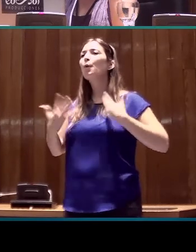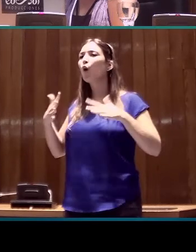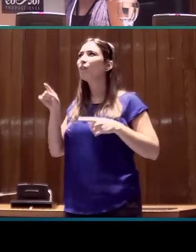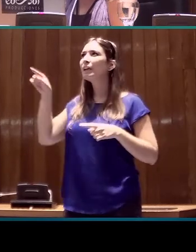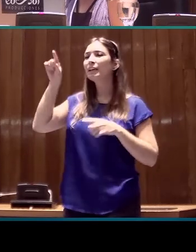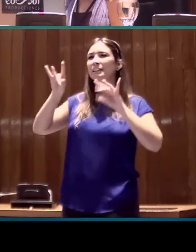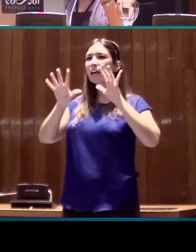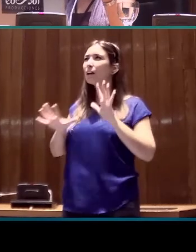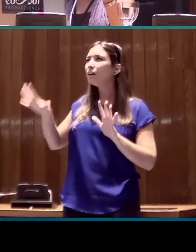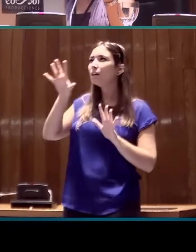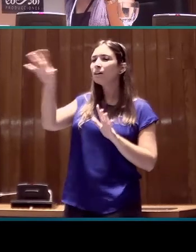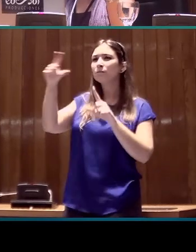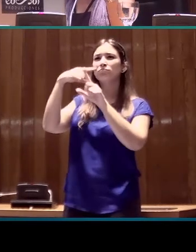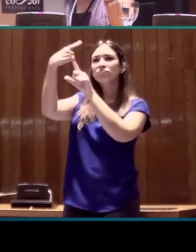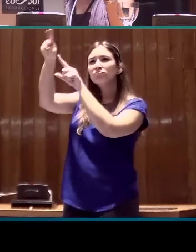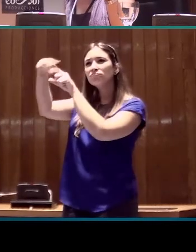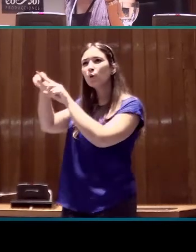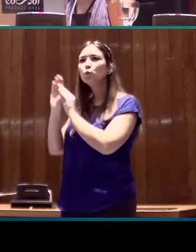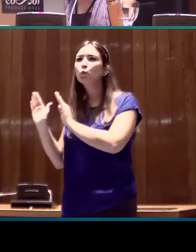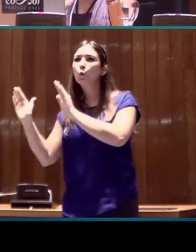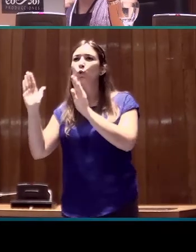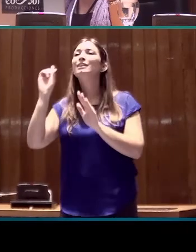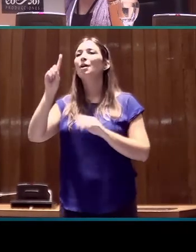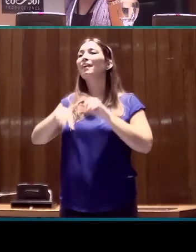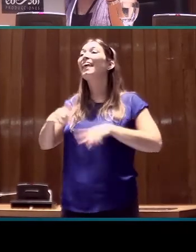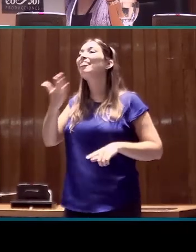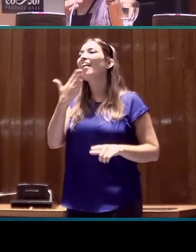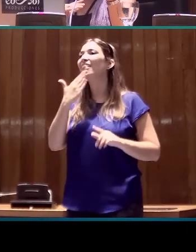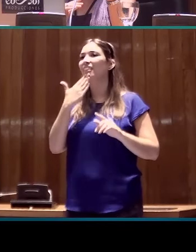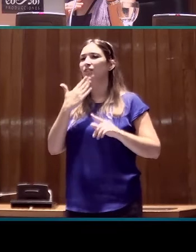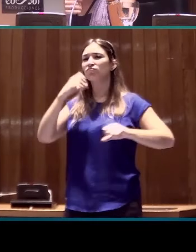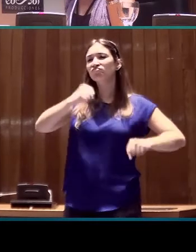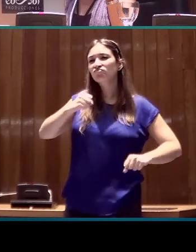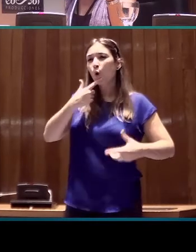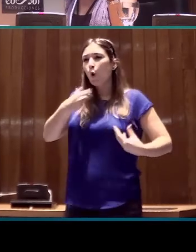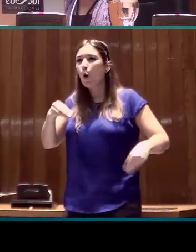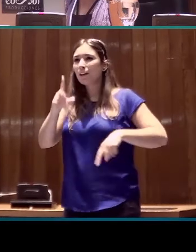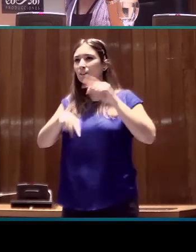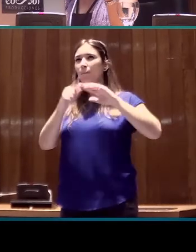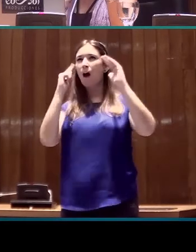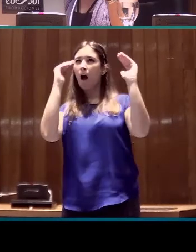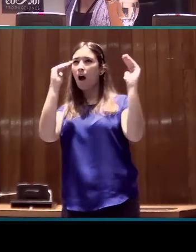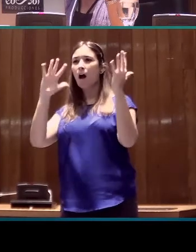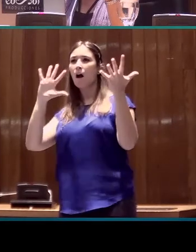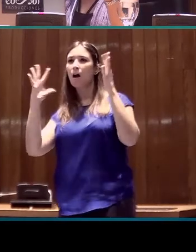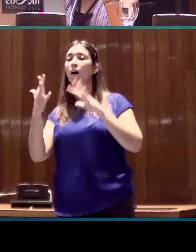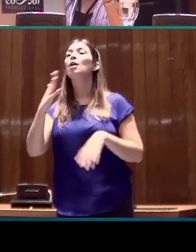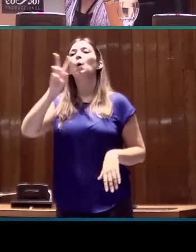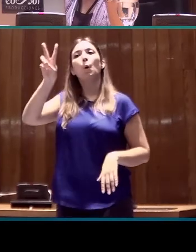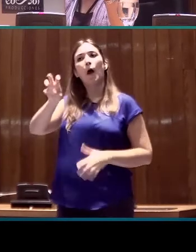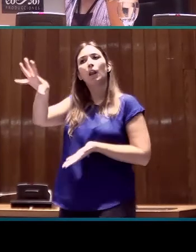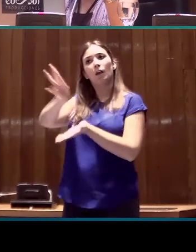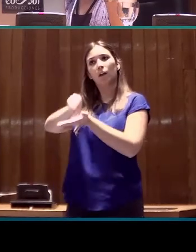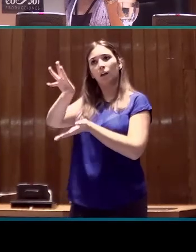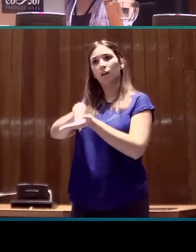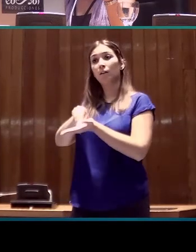territorio, de registro, pero también generacional, de las distintas edades de los signantes y además nos